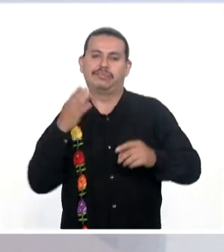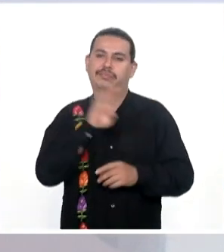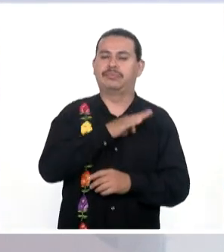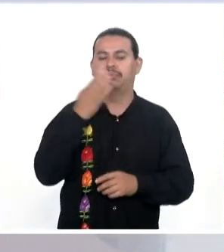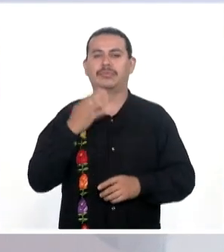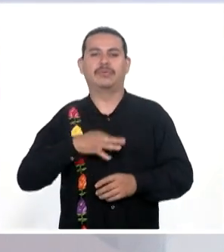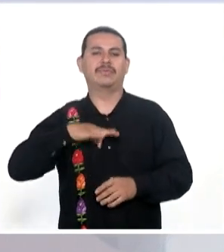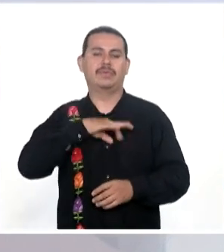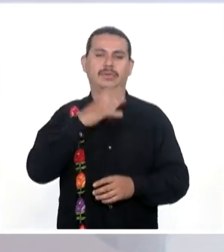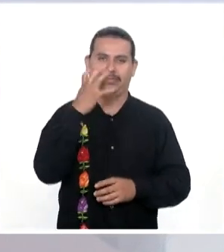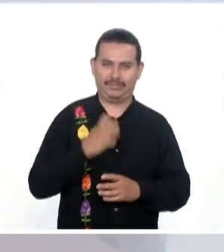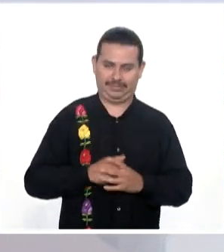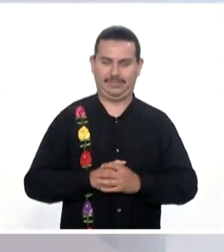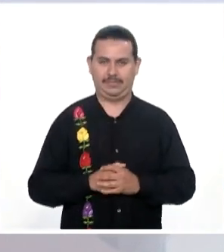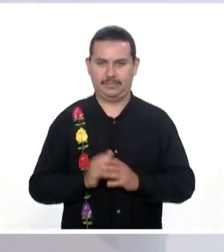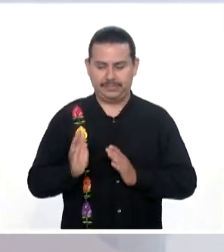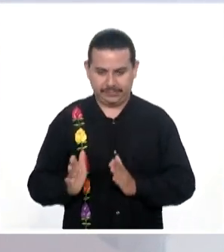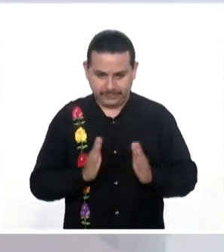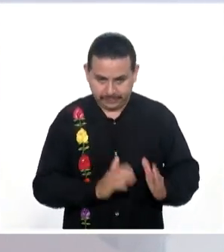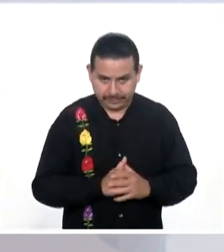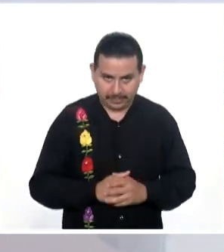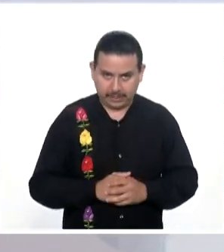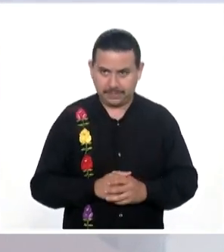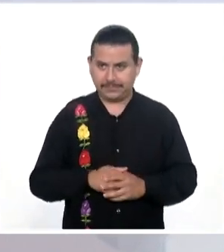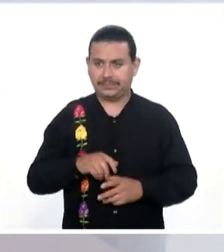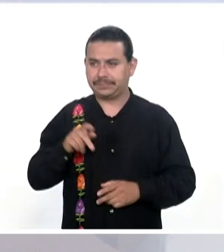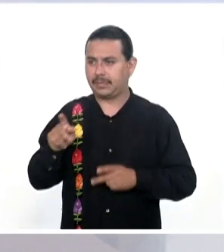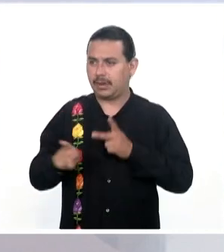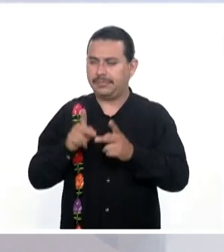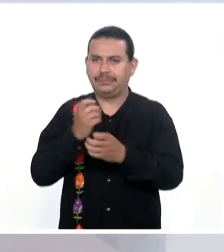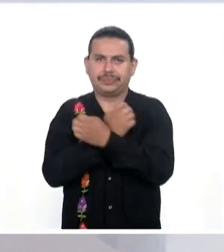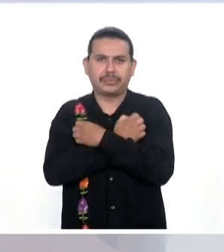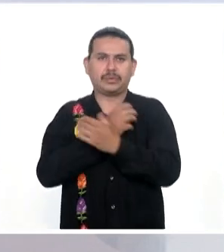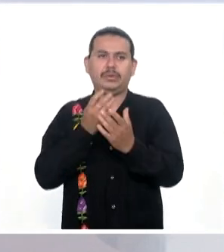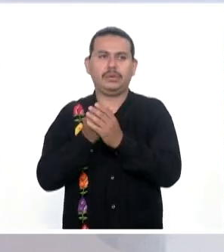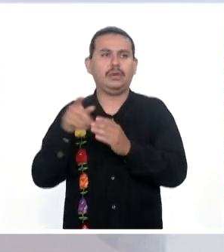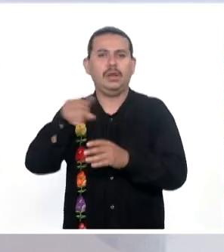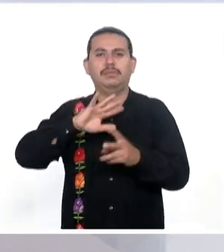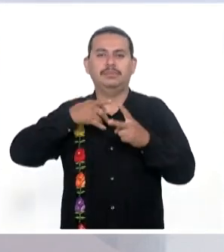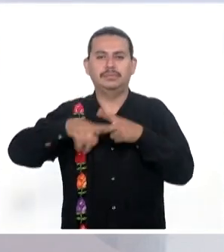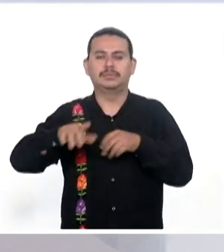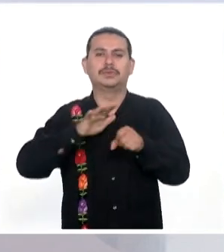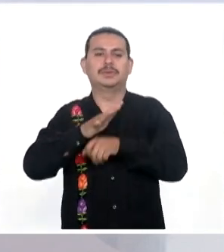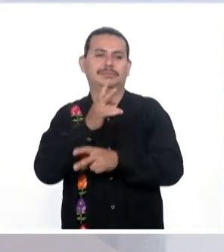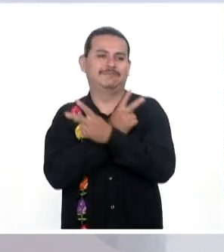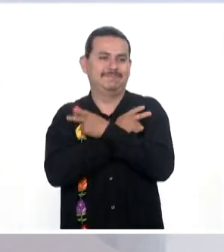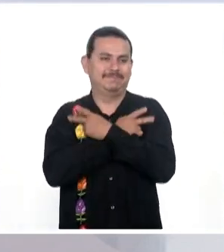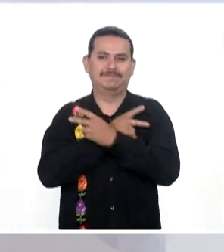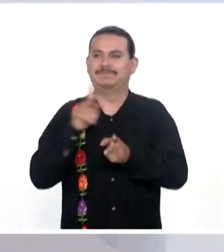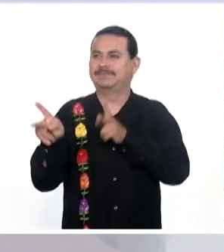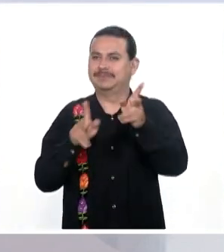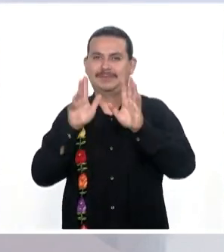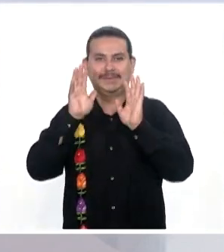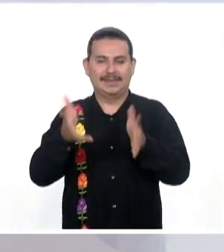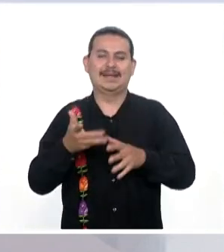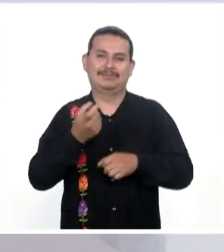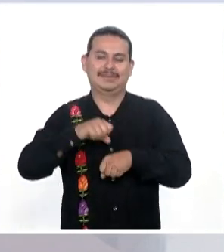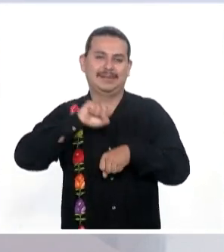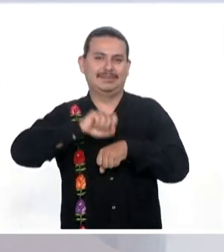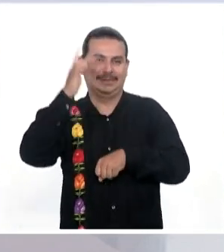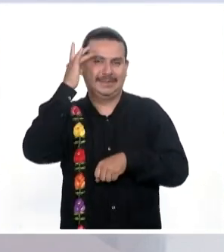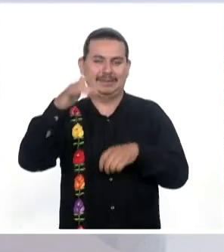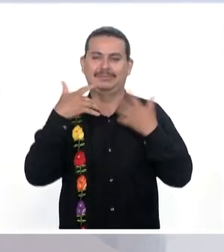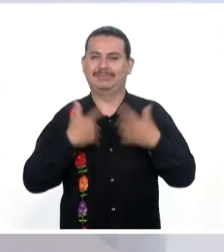Y en la comunidad Escolar De educación Básica Prácticamente Ya iniciaron Las vacaciones De Semana Santa Sobre todo Si